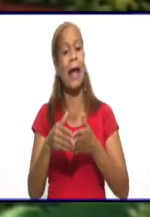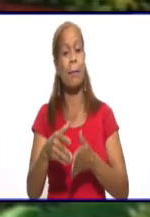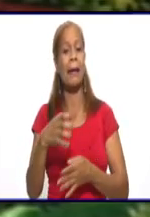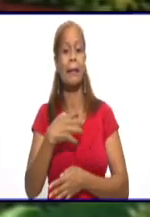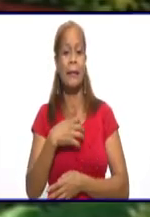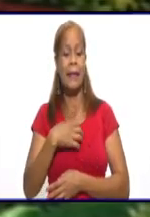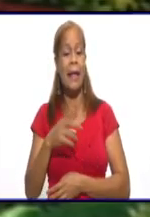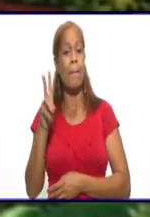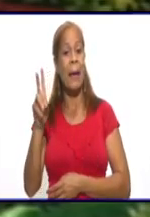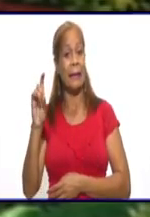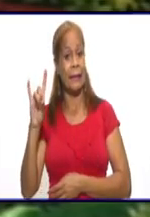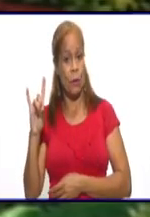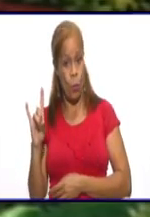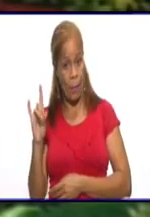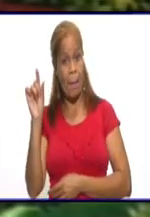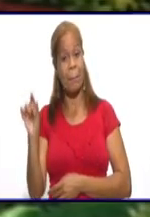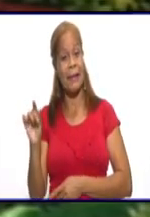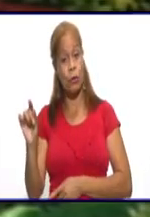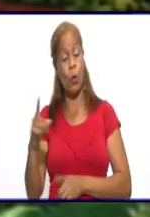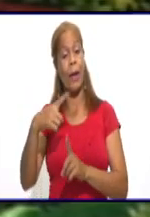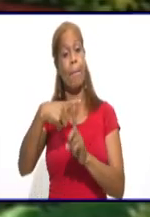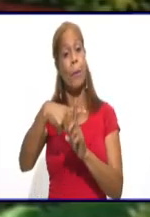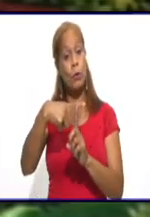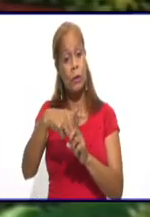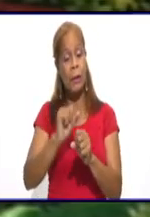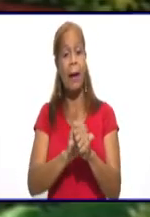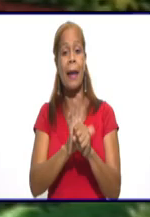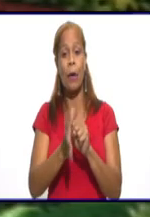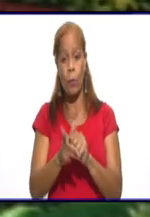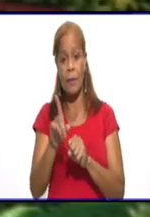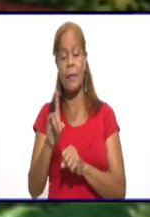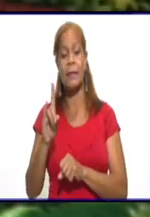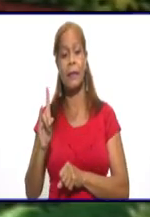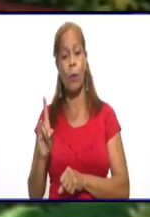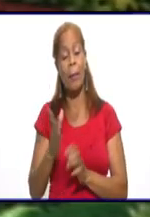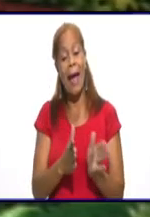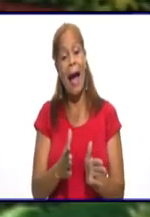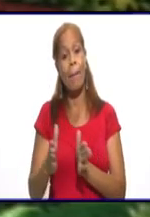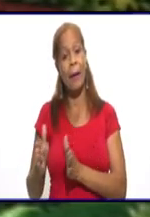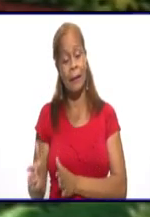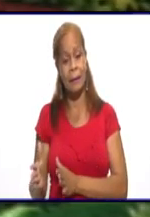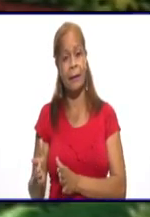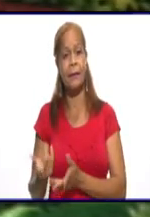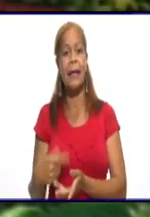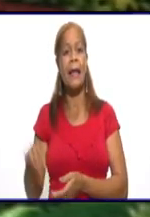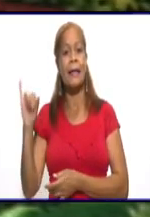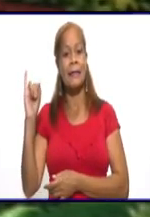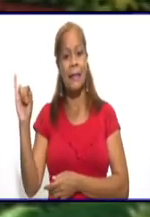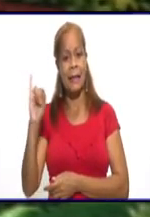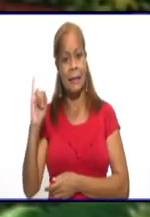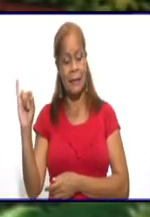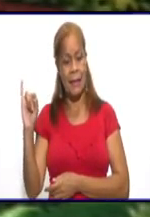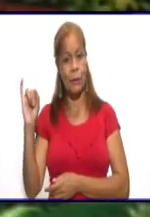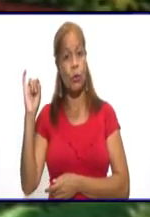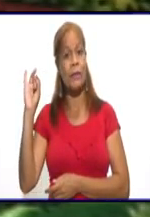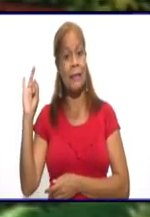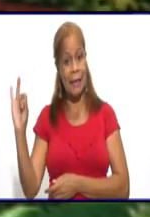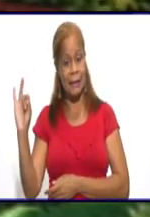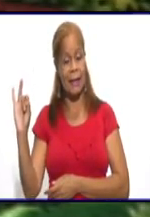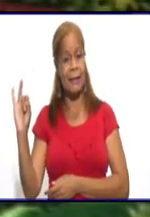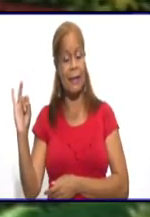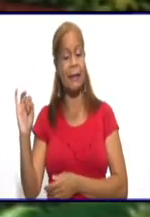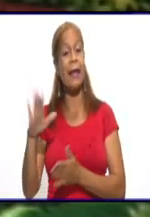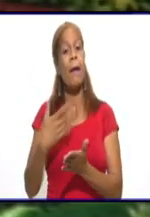29 casos positivos a la COVID-19 a partir de las 667 muestras que fueron